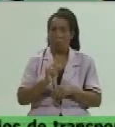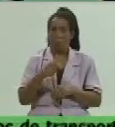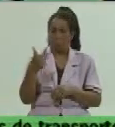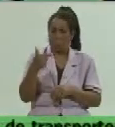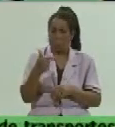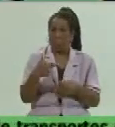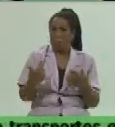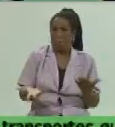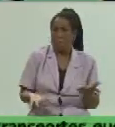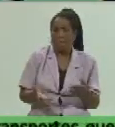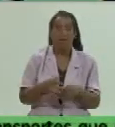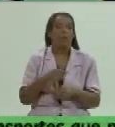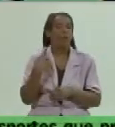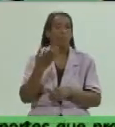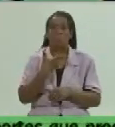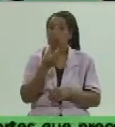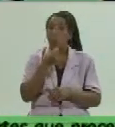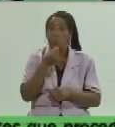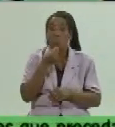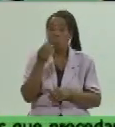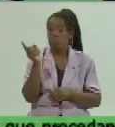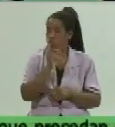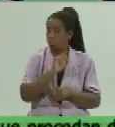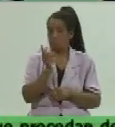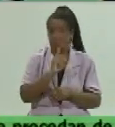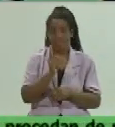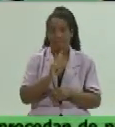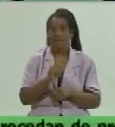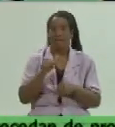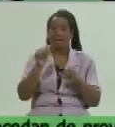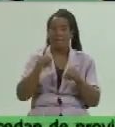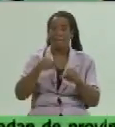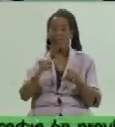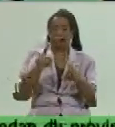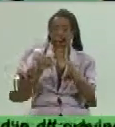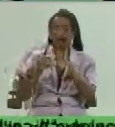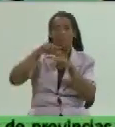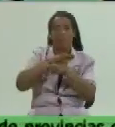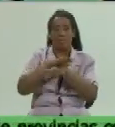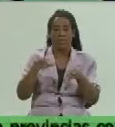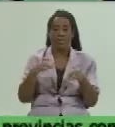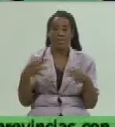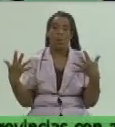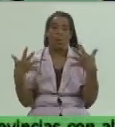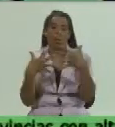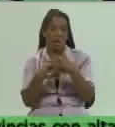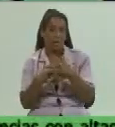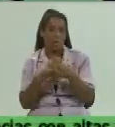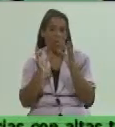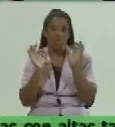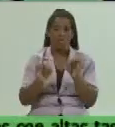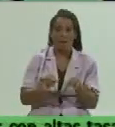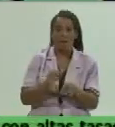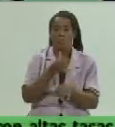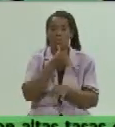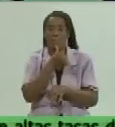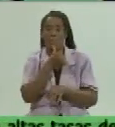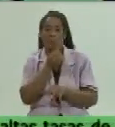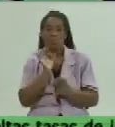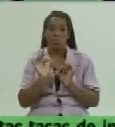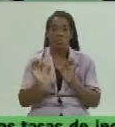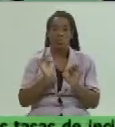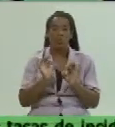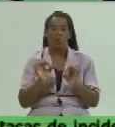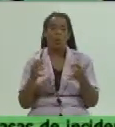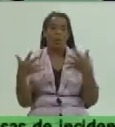Y nosotros sí tenemos que buscar dónde puede estar el positivo. Por eso en el contacto confirmado, en el sospechoso, en el contacto de